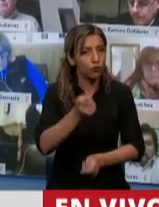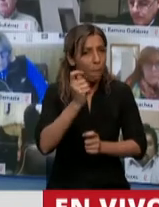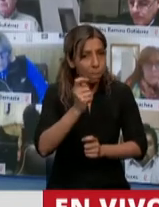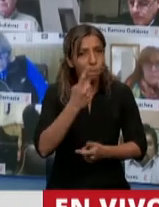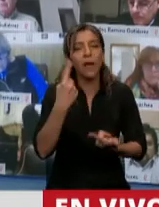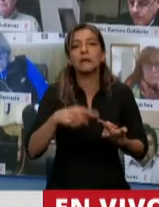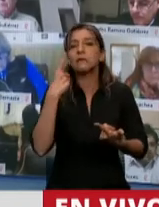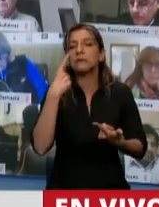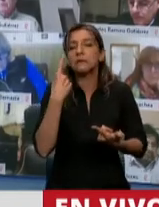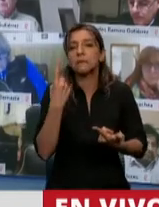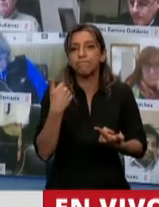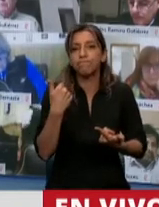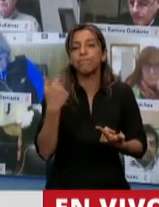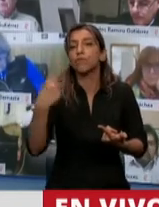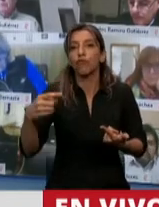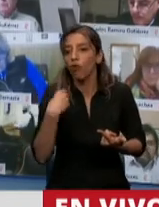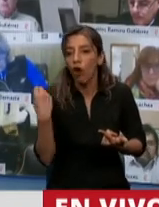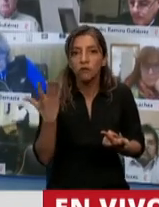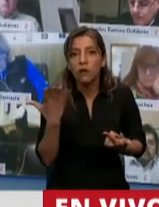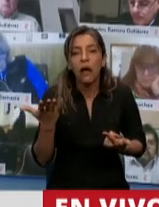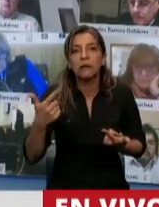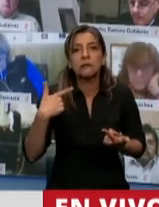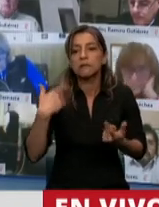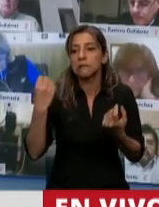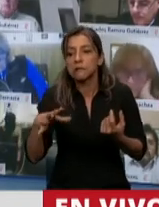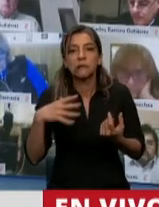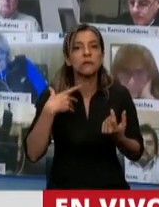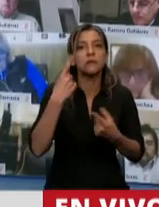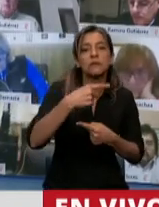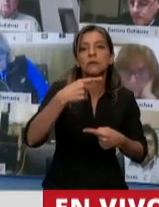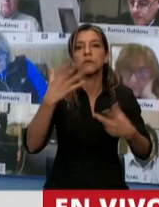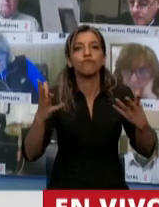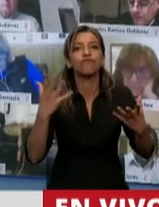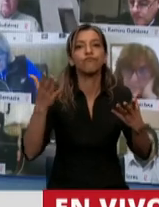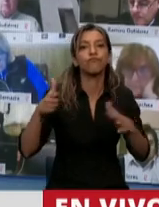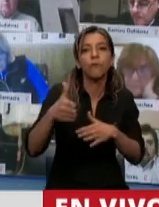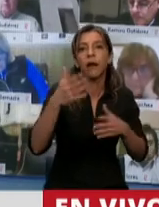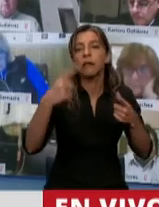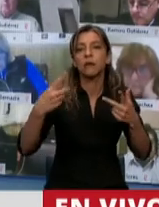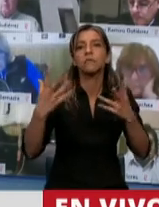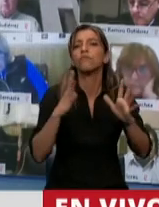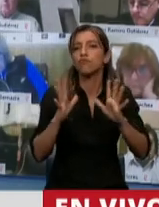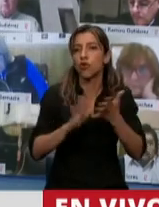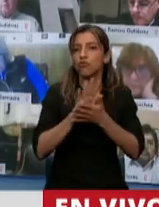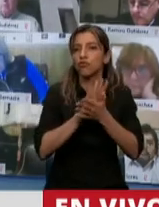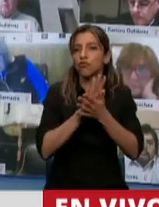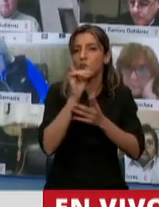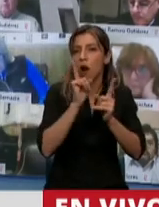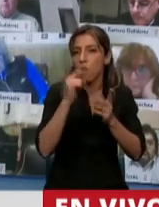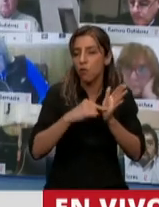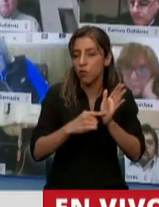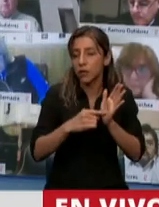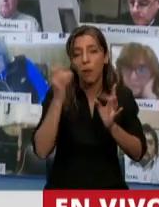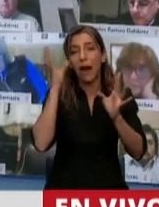declaramos de nuestra soberanía con respecto a las... No, no me a ser ya ahora la